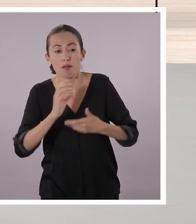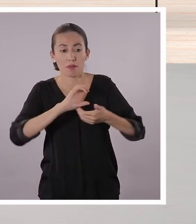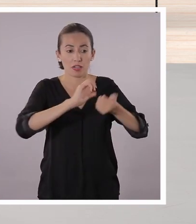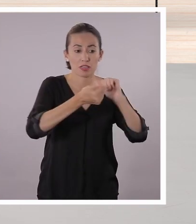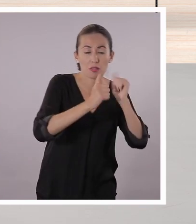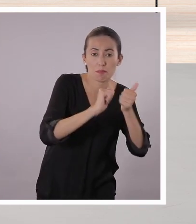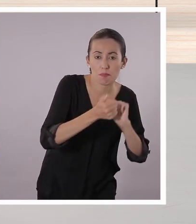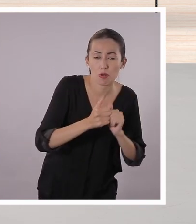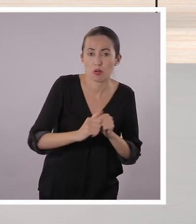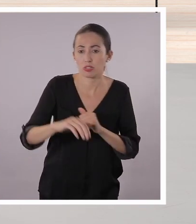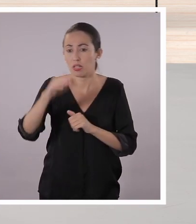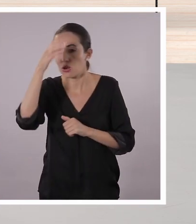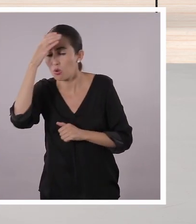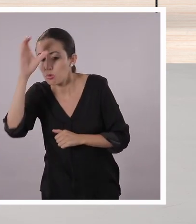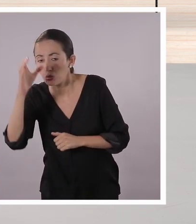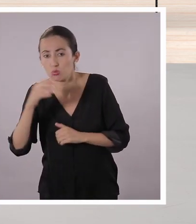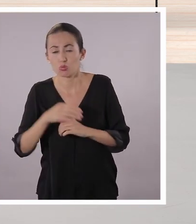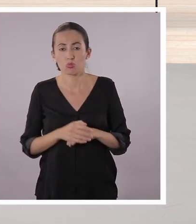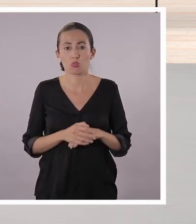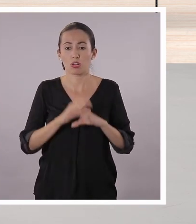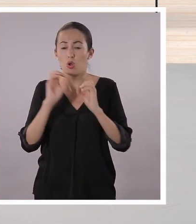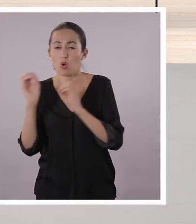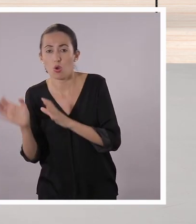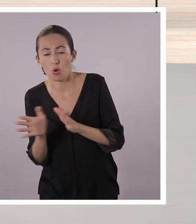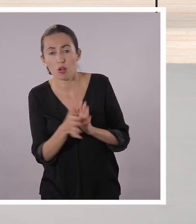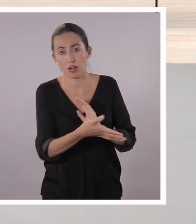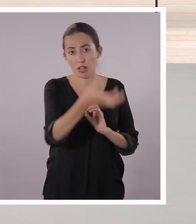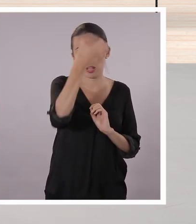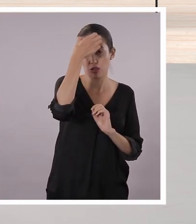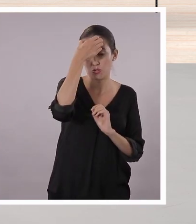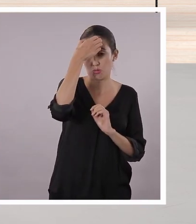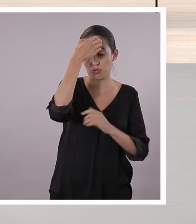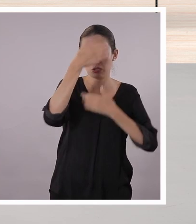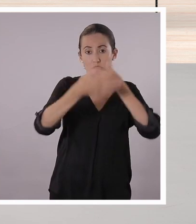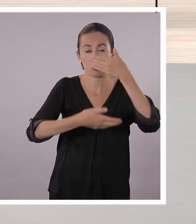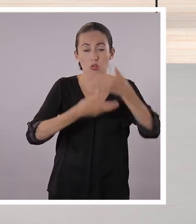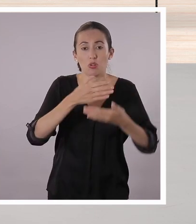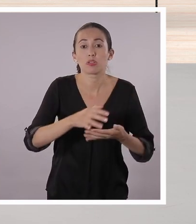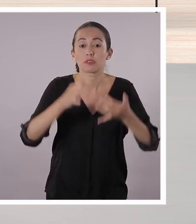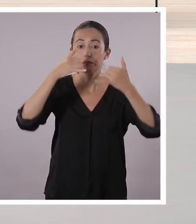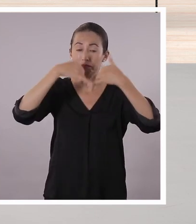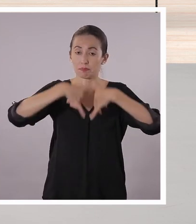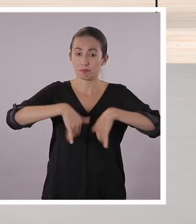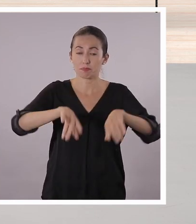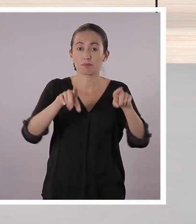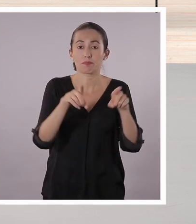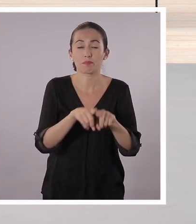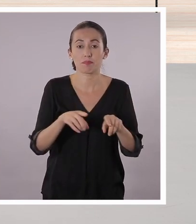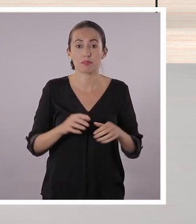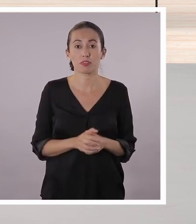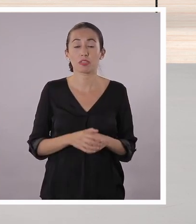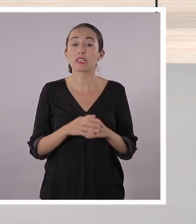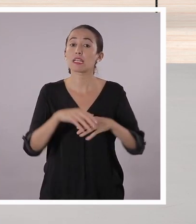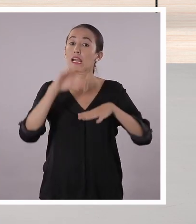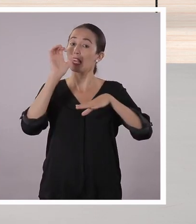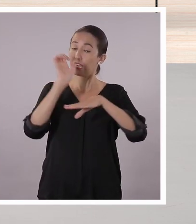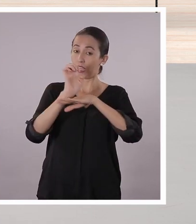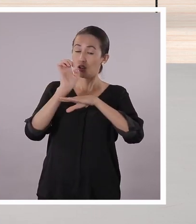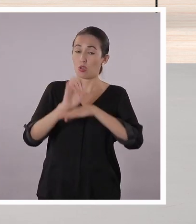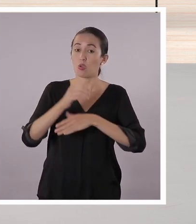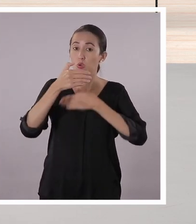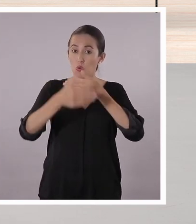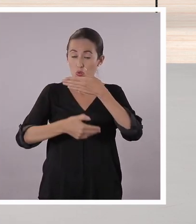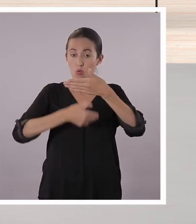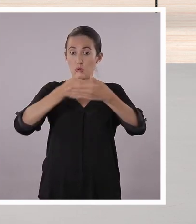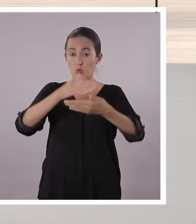deporte, de la cultura, de la economía, de la educación o de la economía. Hay muchos temas. En el